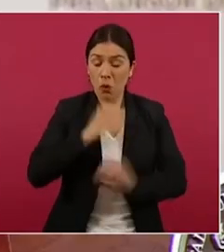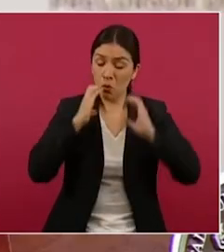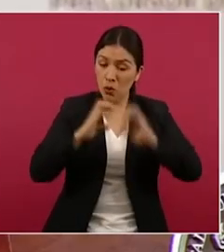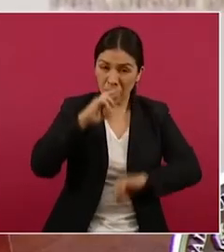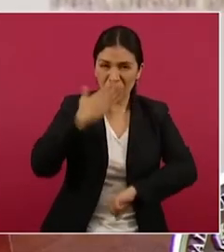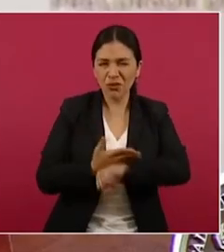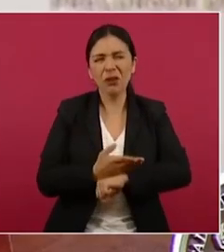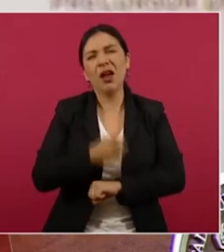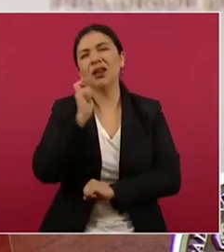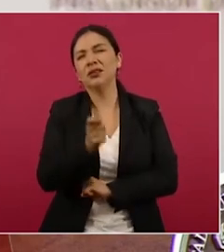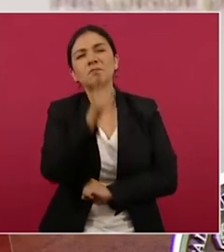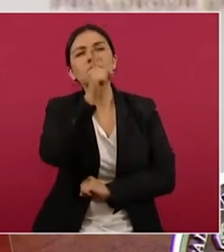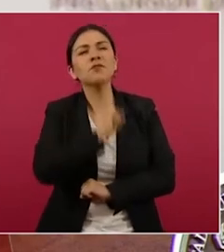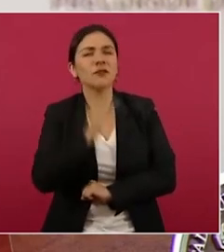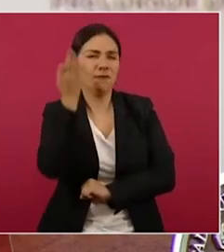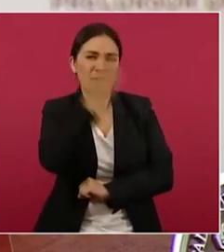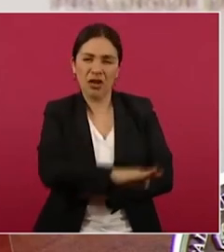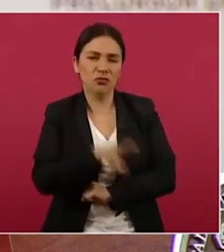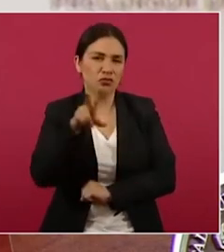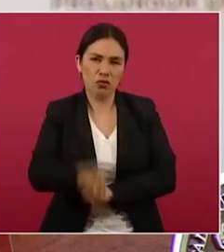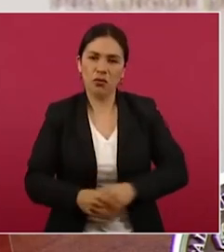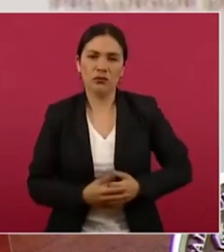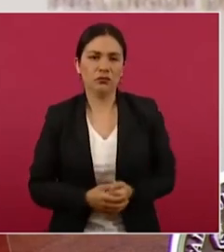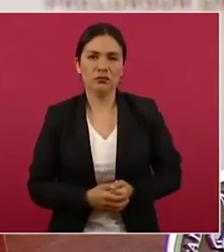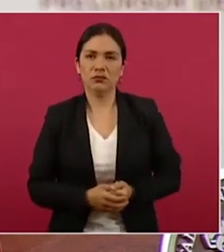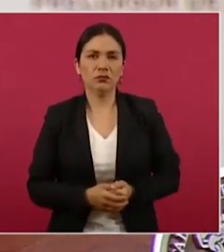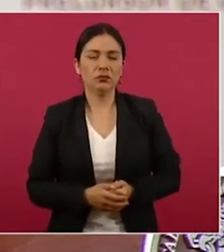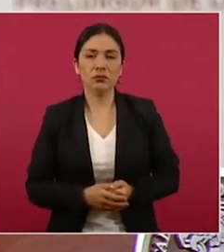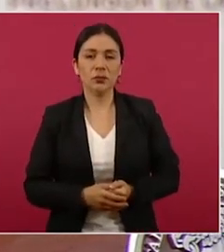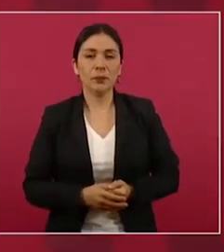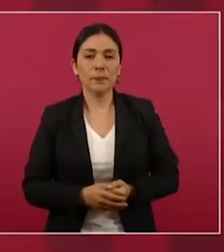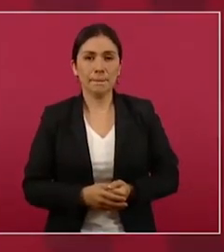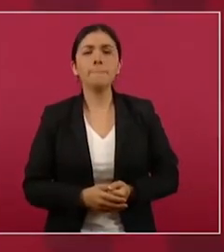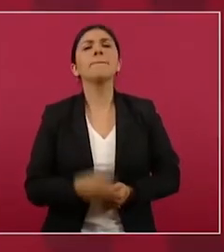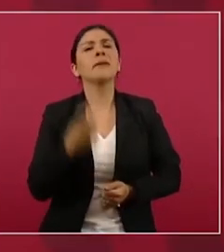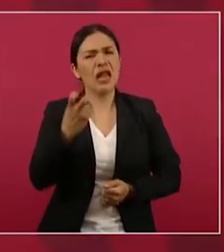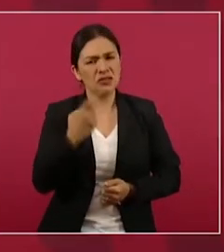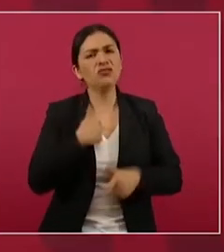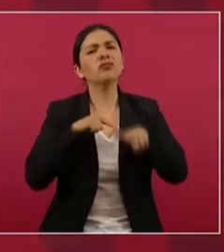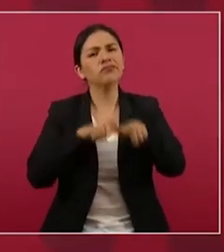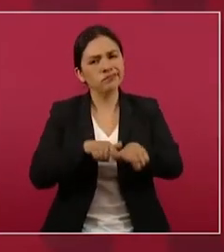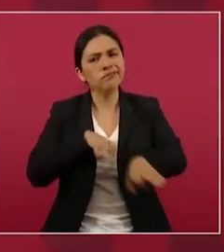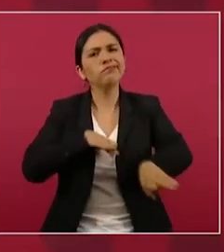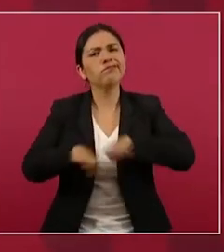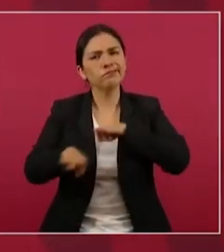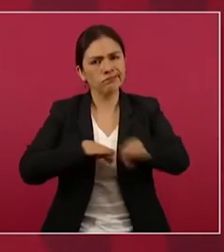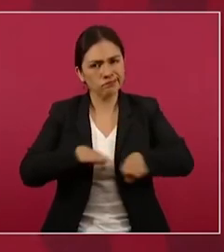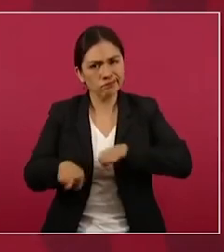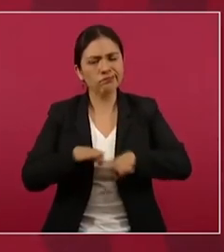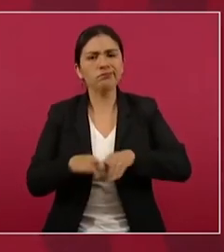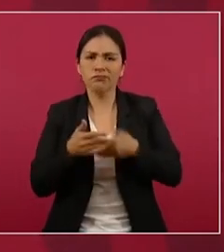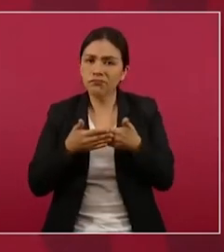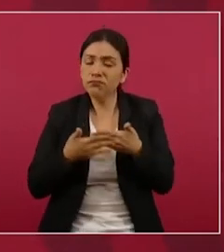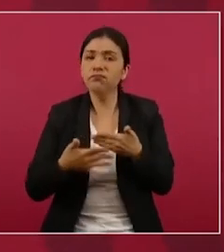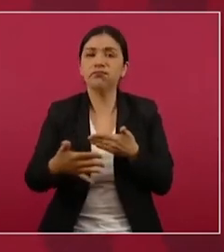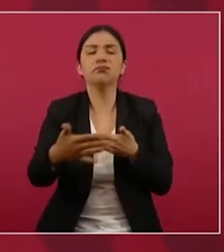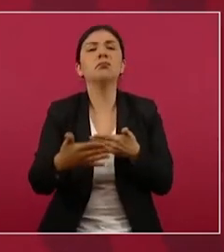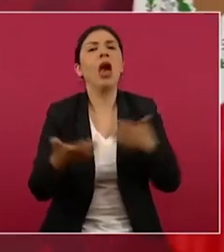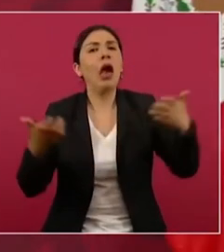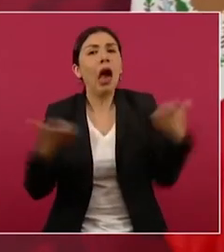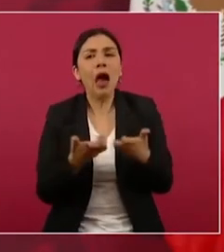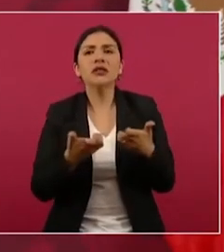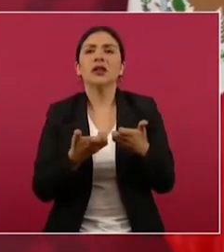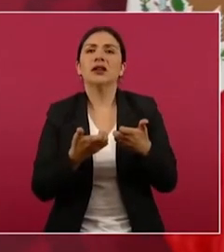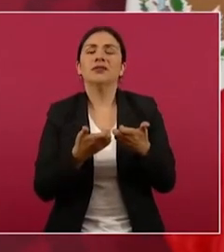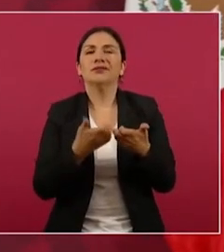o pseudoambientalistas. Estamos trabajando en eso, se está haciendo toda la